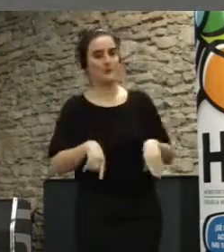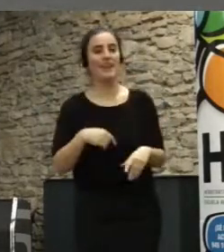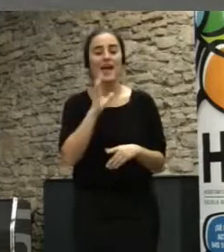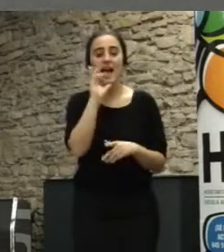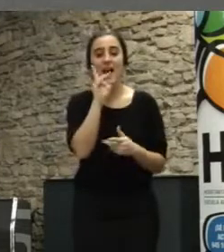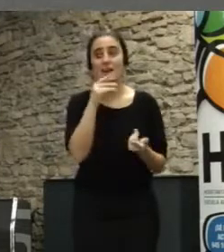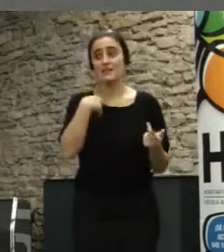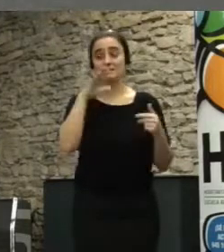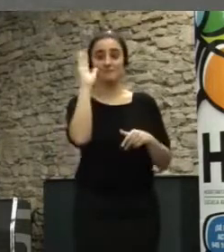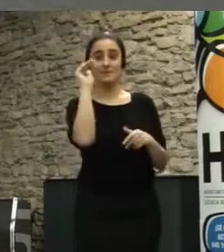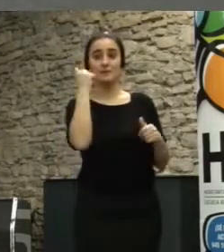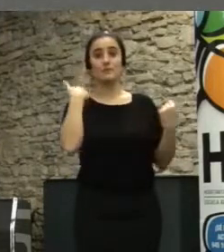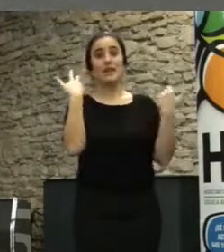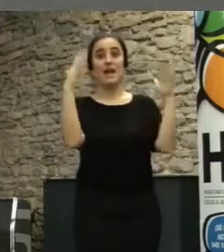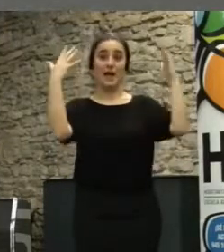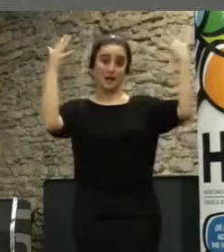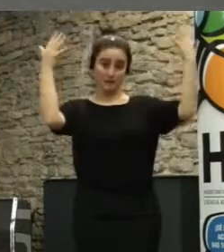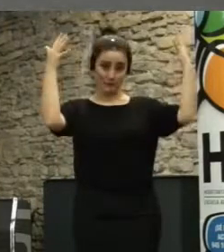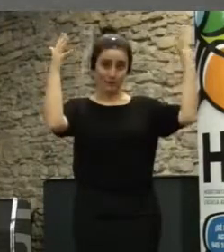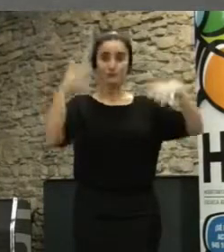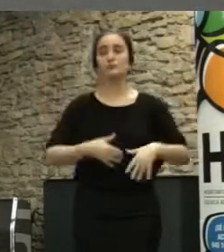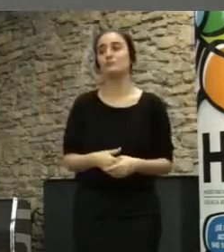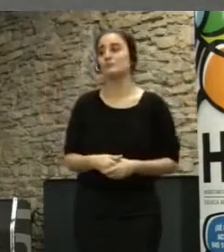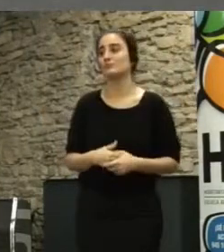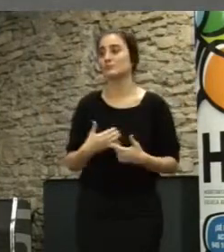a despedir con este fuerte aplauso si te parece